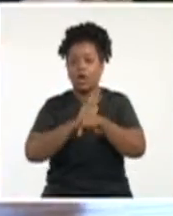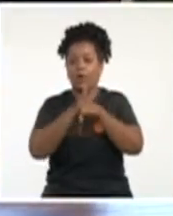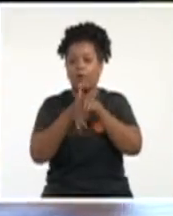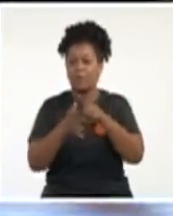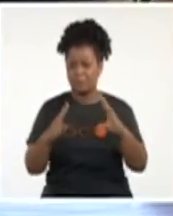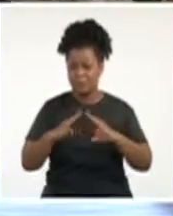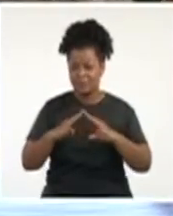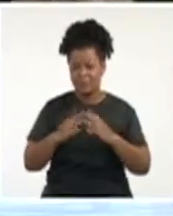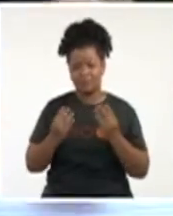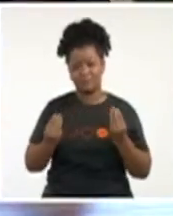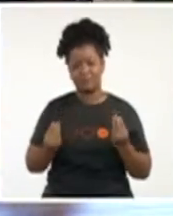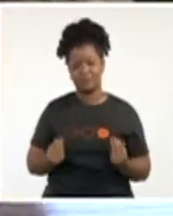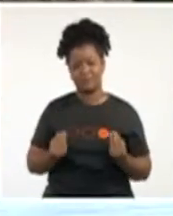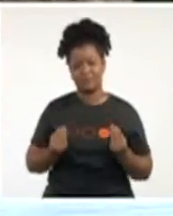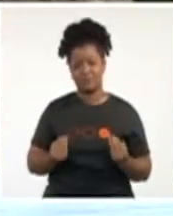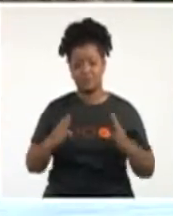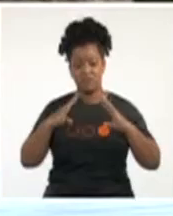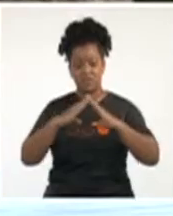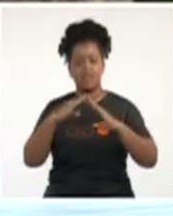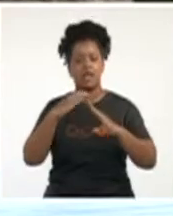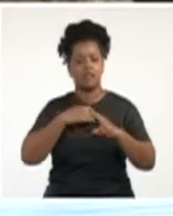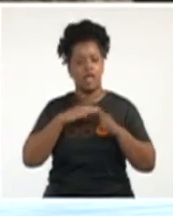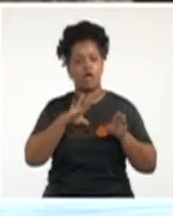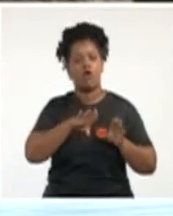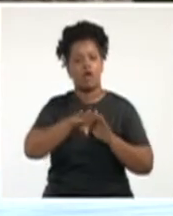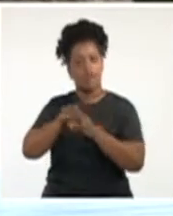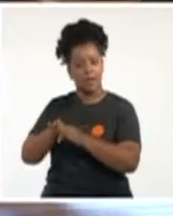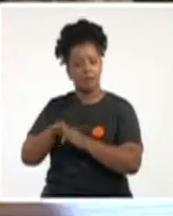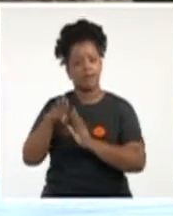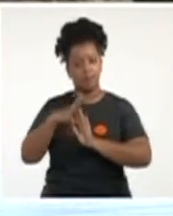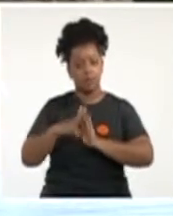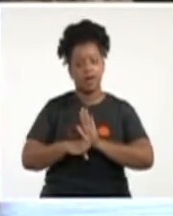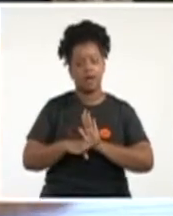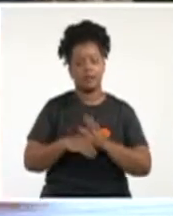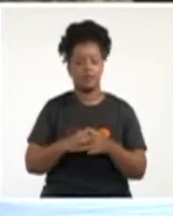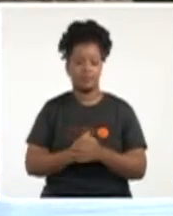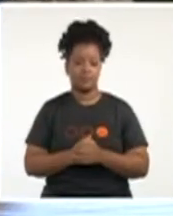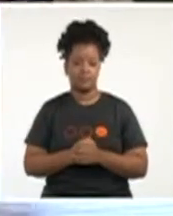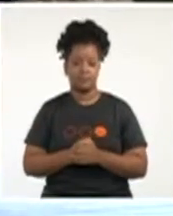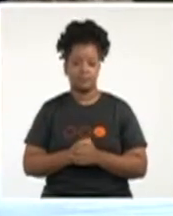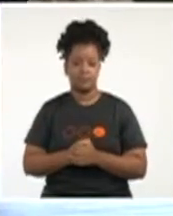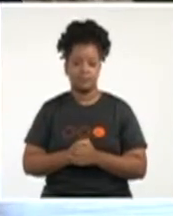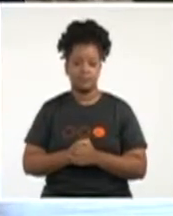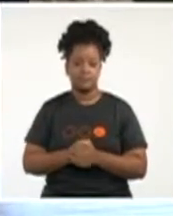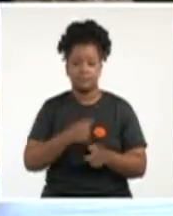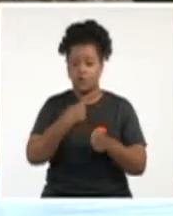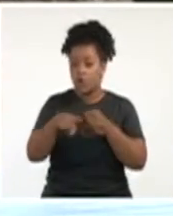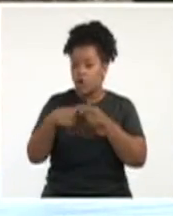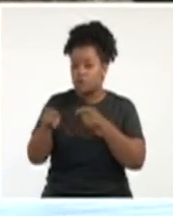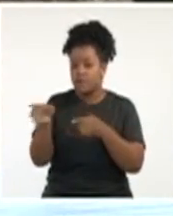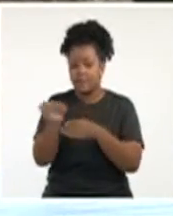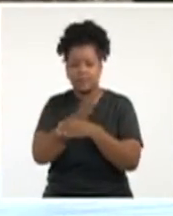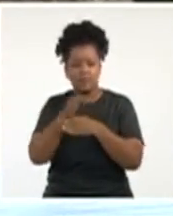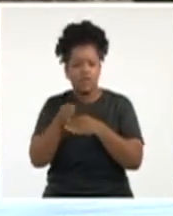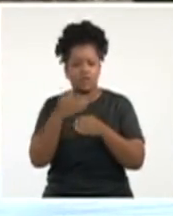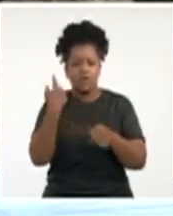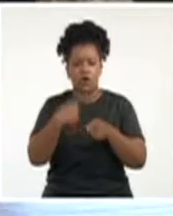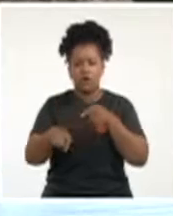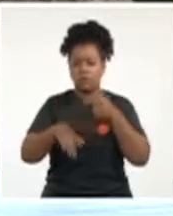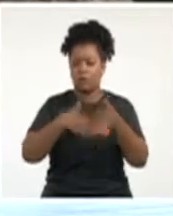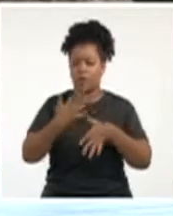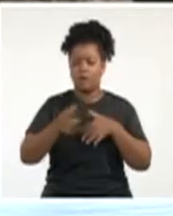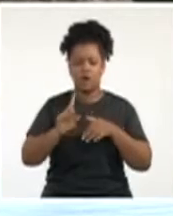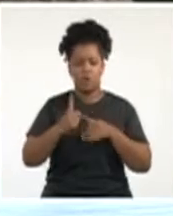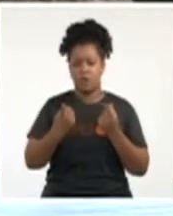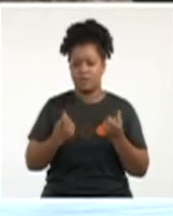se queda la vivienda, tiene su propio programa, tiene su propio espacio. Y cosas de este tipo, igual que otras cuestiones que no es necesario repetir,